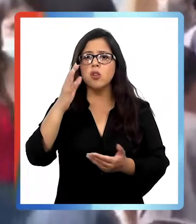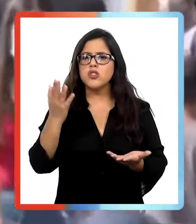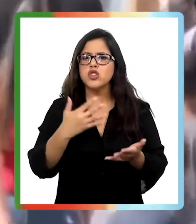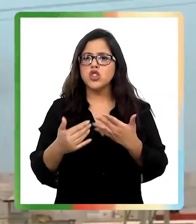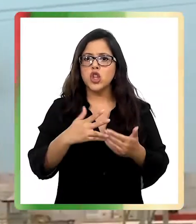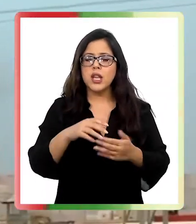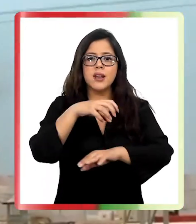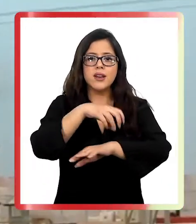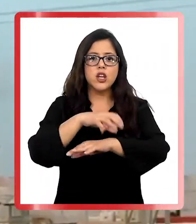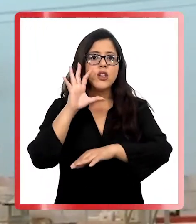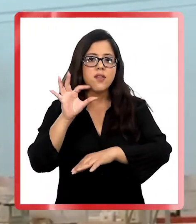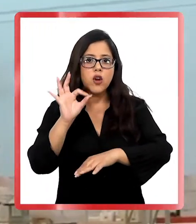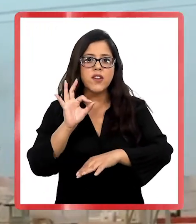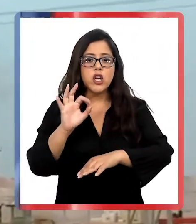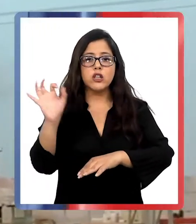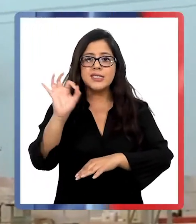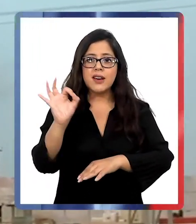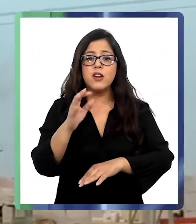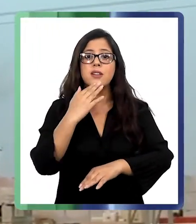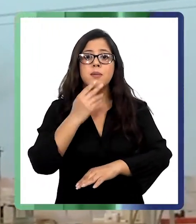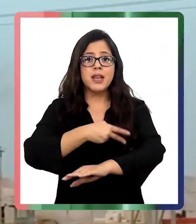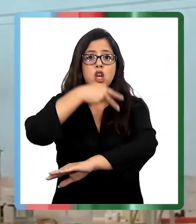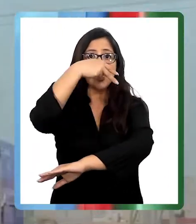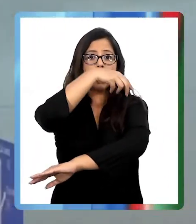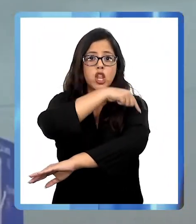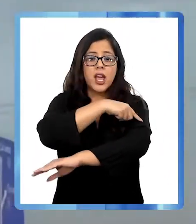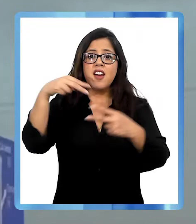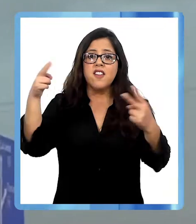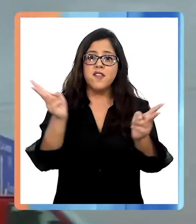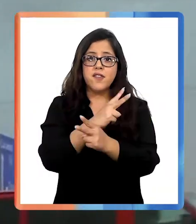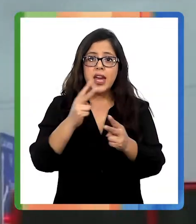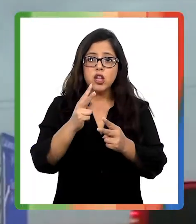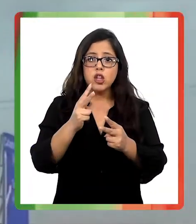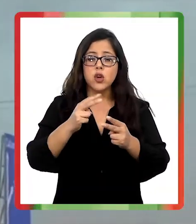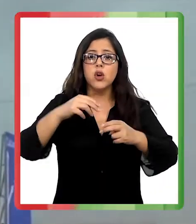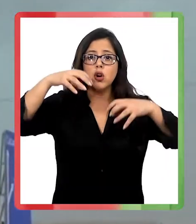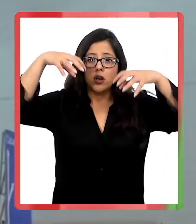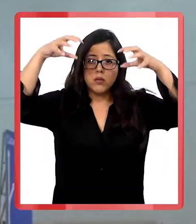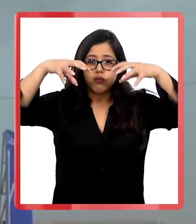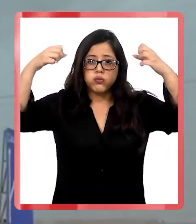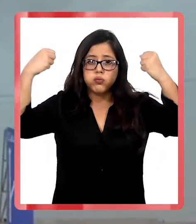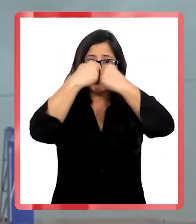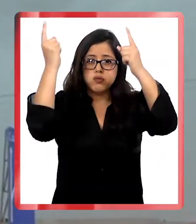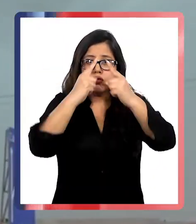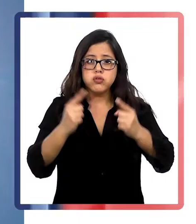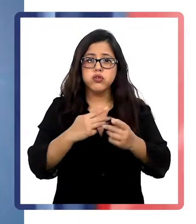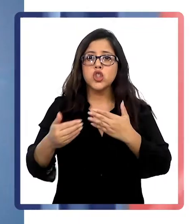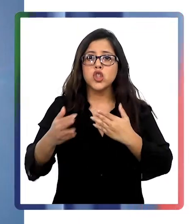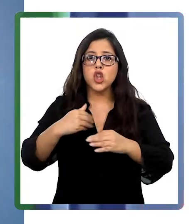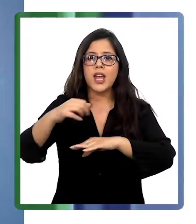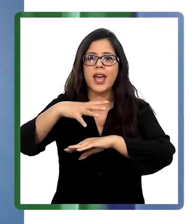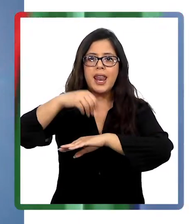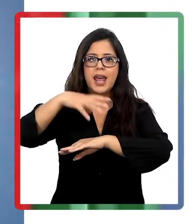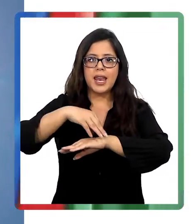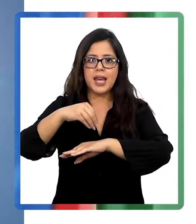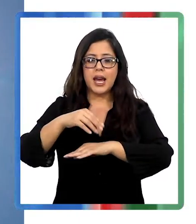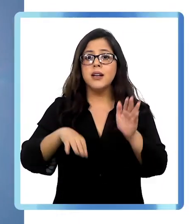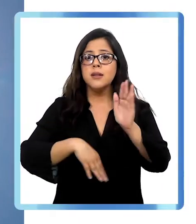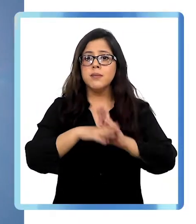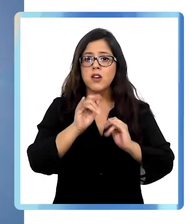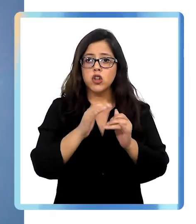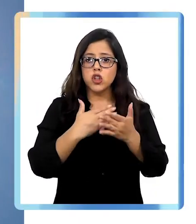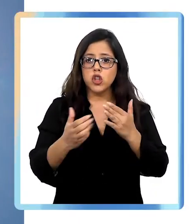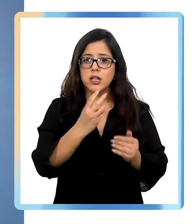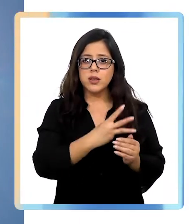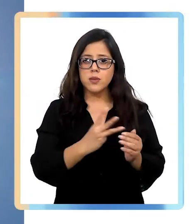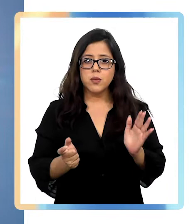Y en el norte, atención, vientos y tormenta eléctrica en la zona cordillera de Arica y Parinacota. Hay más información en